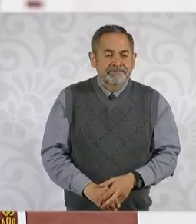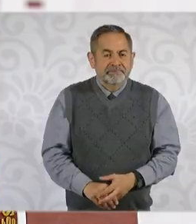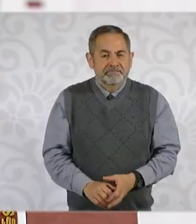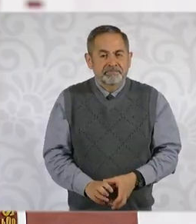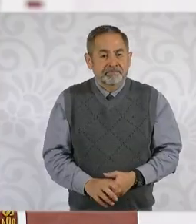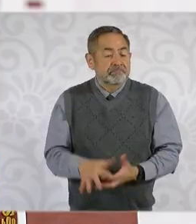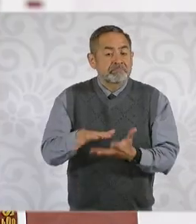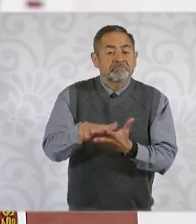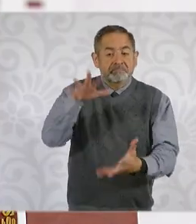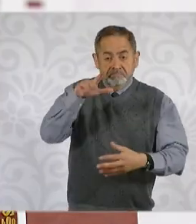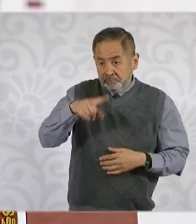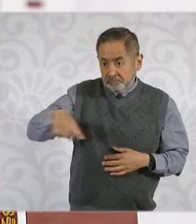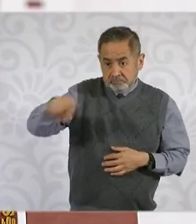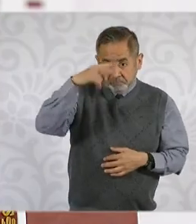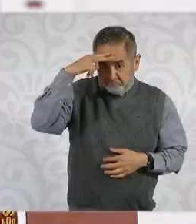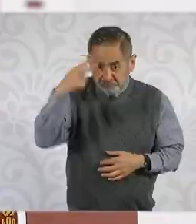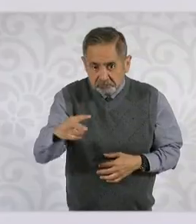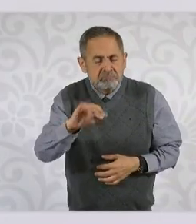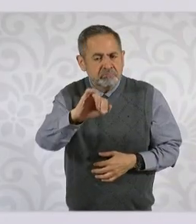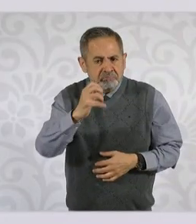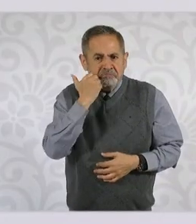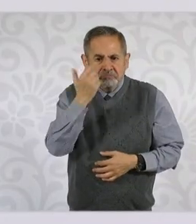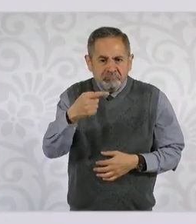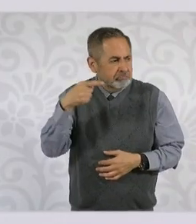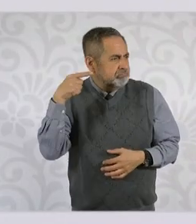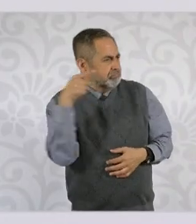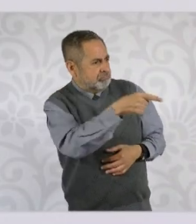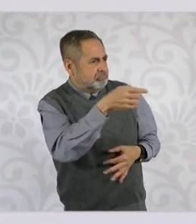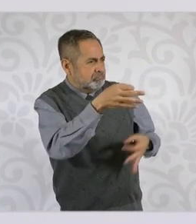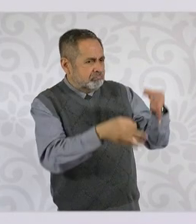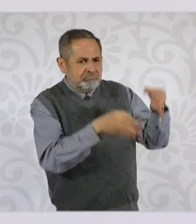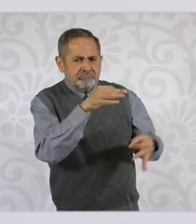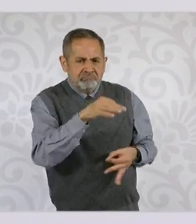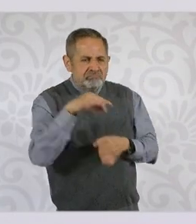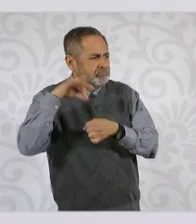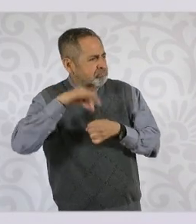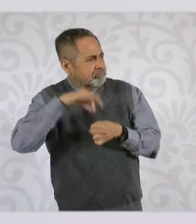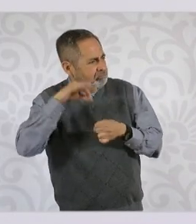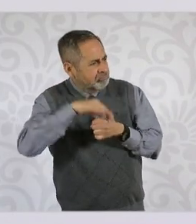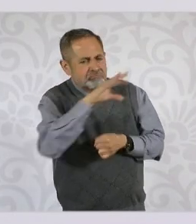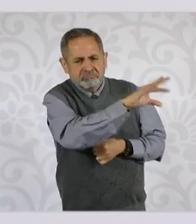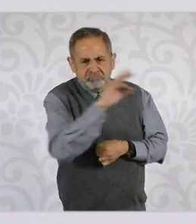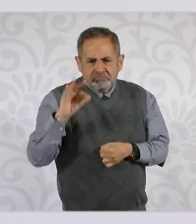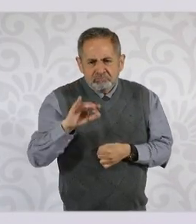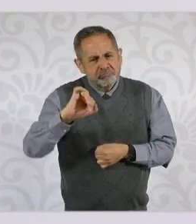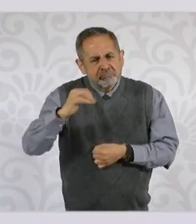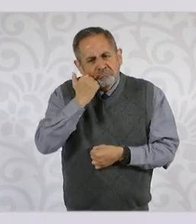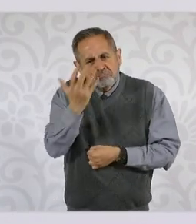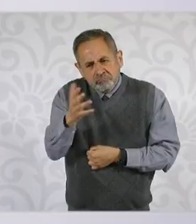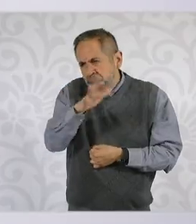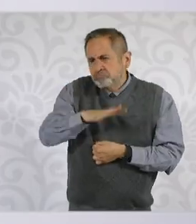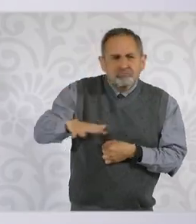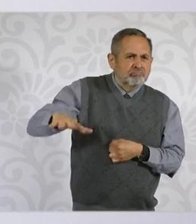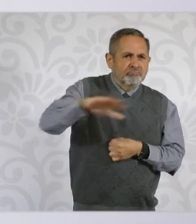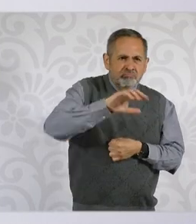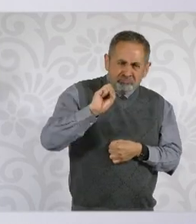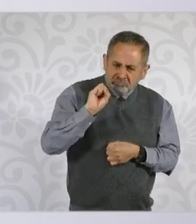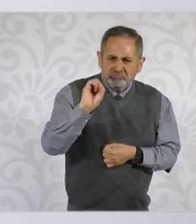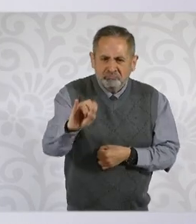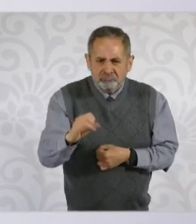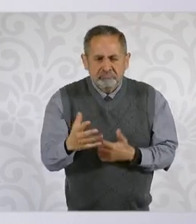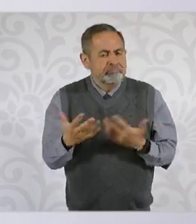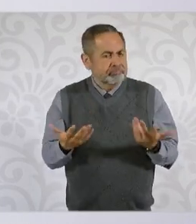elijan a los jueces, magistrados y ministros y que quieren que siga un gobierno que esté